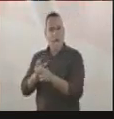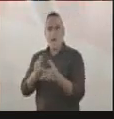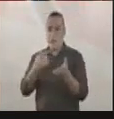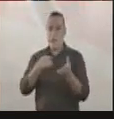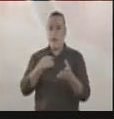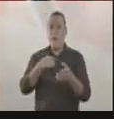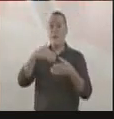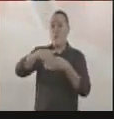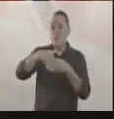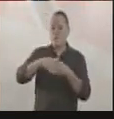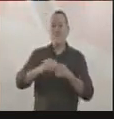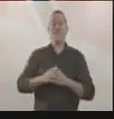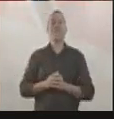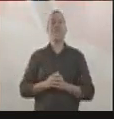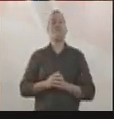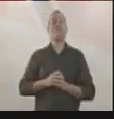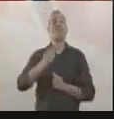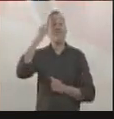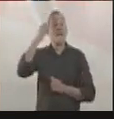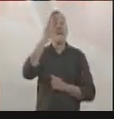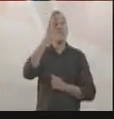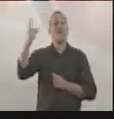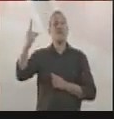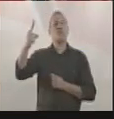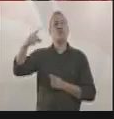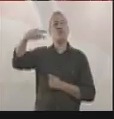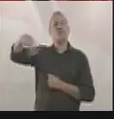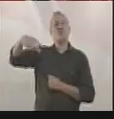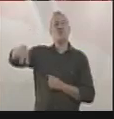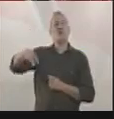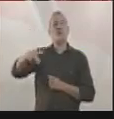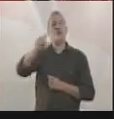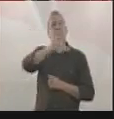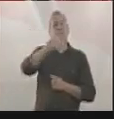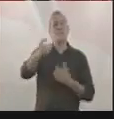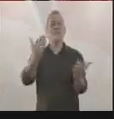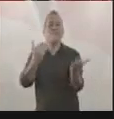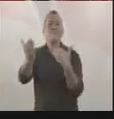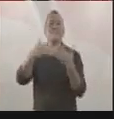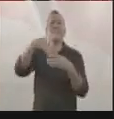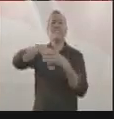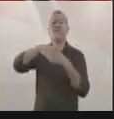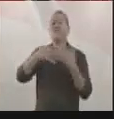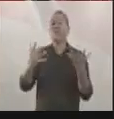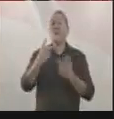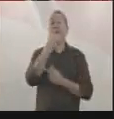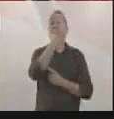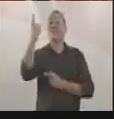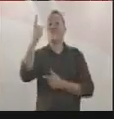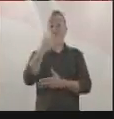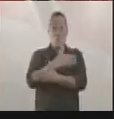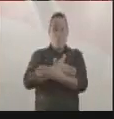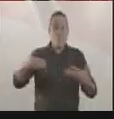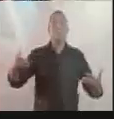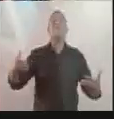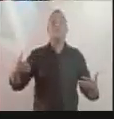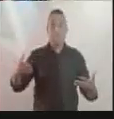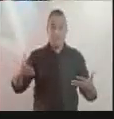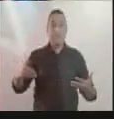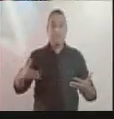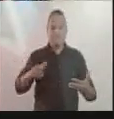21 de noviembre estamos convocados más de 21 millones de electoras y electores.